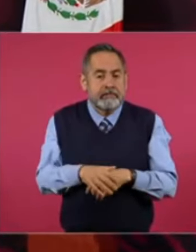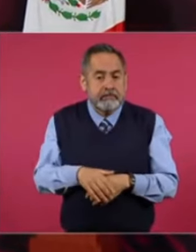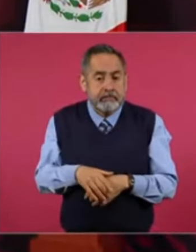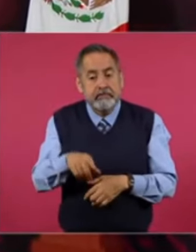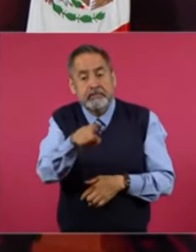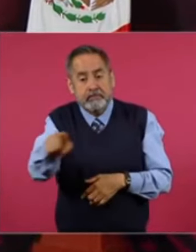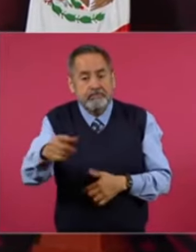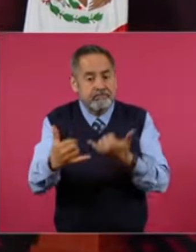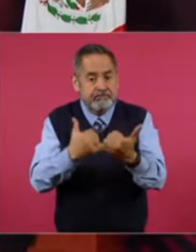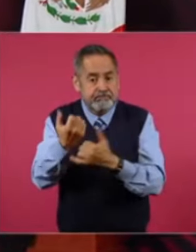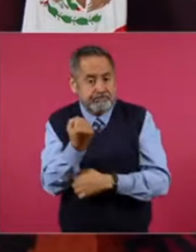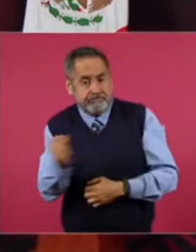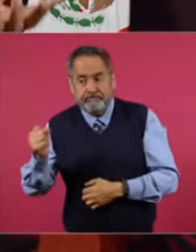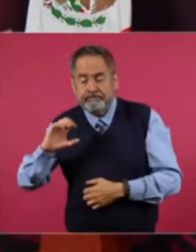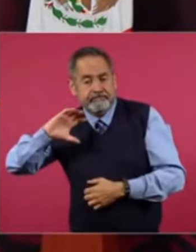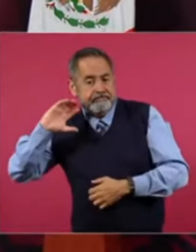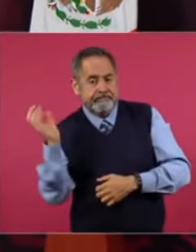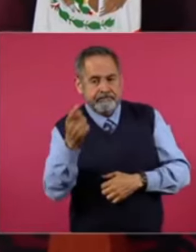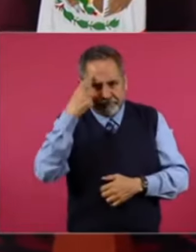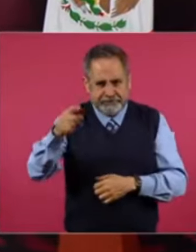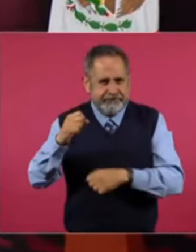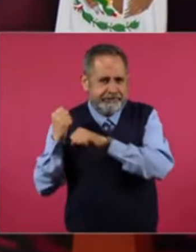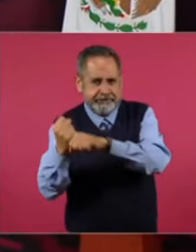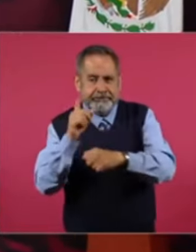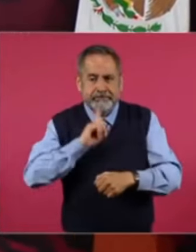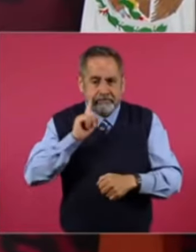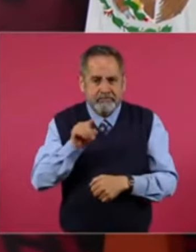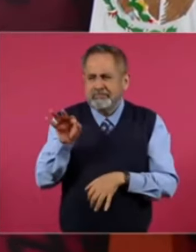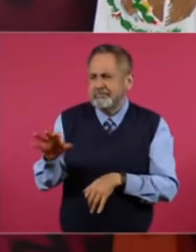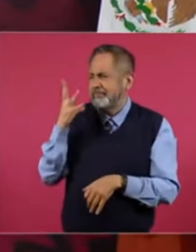ustedes. Ahí. Sosbol. Están en el paraíso.